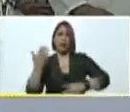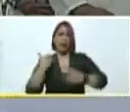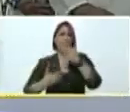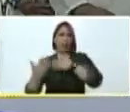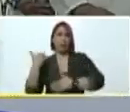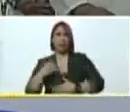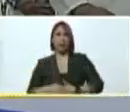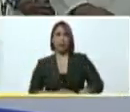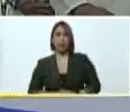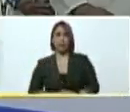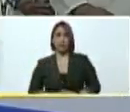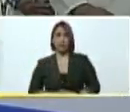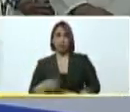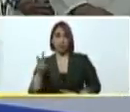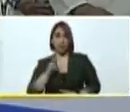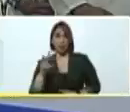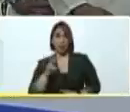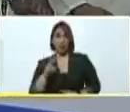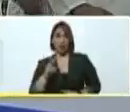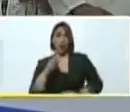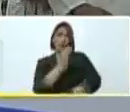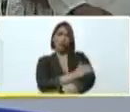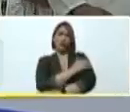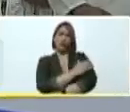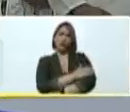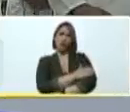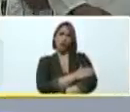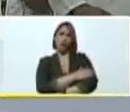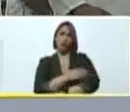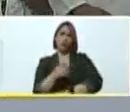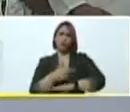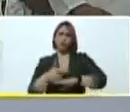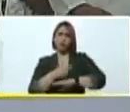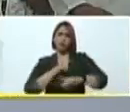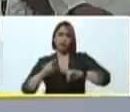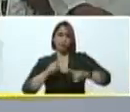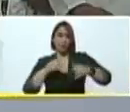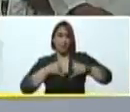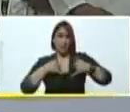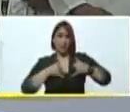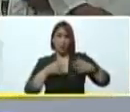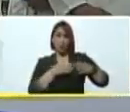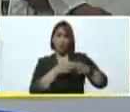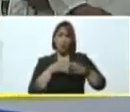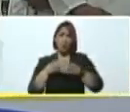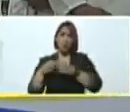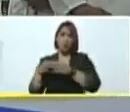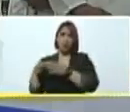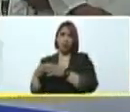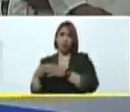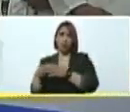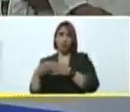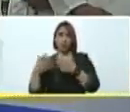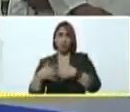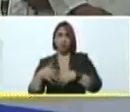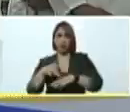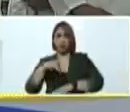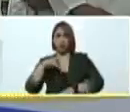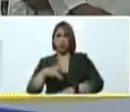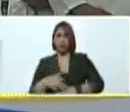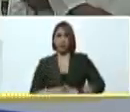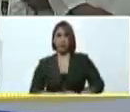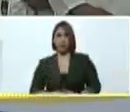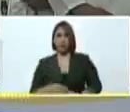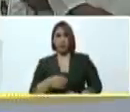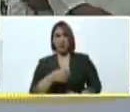la derecha gobierna para sus propios intereses sus grupos sus empresarios y